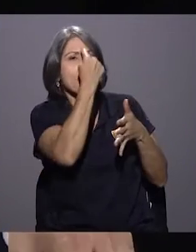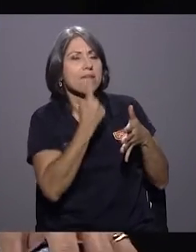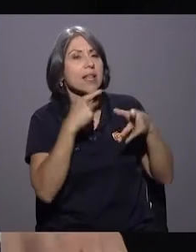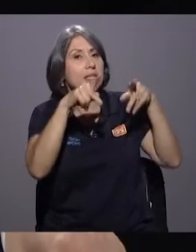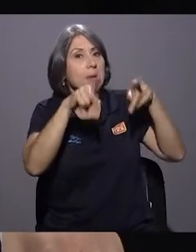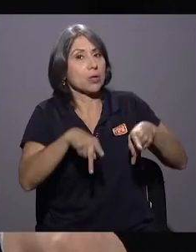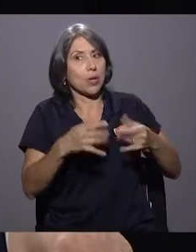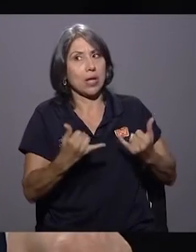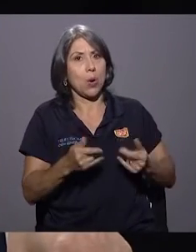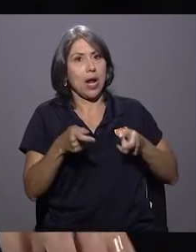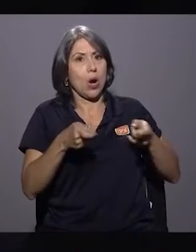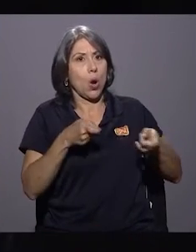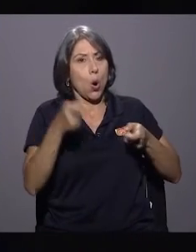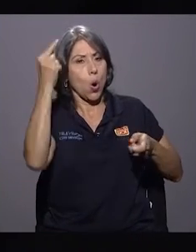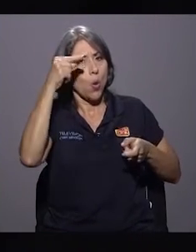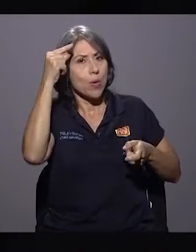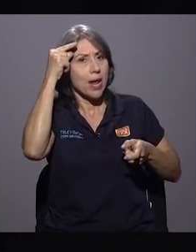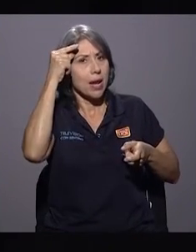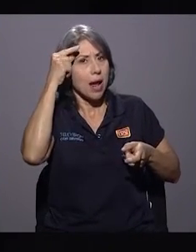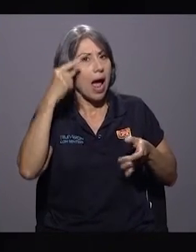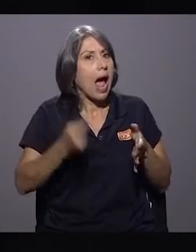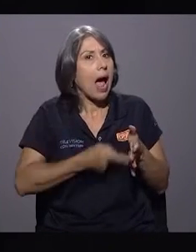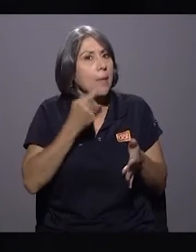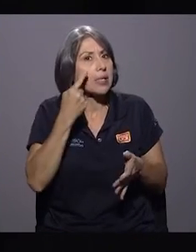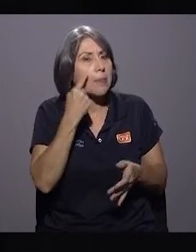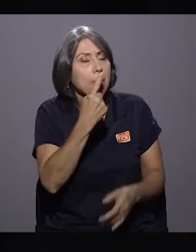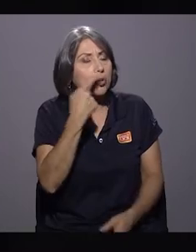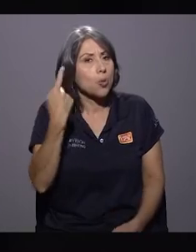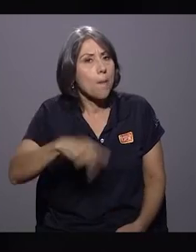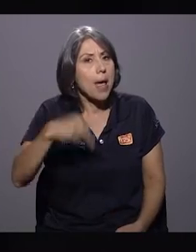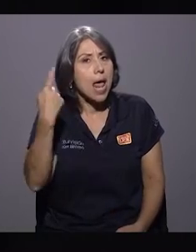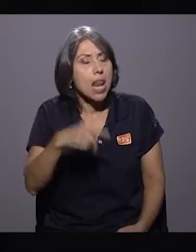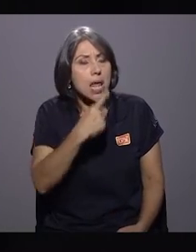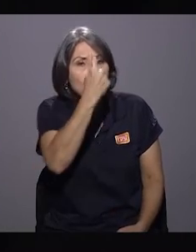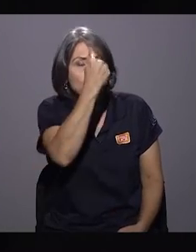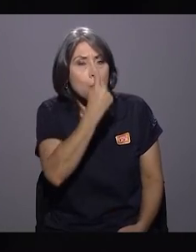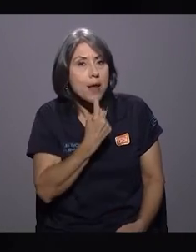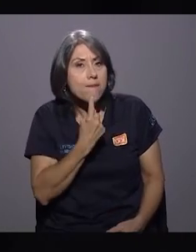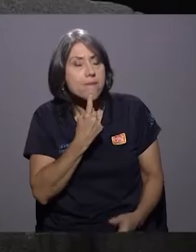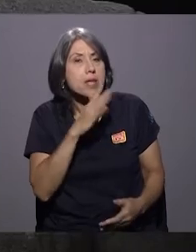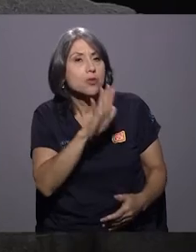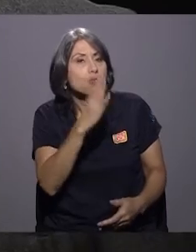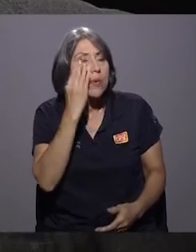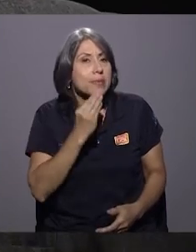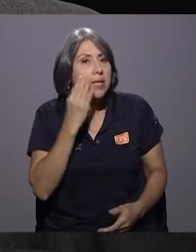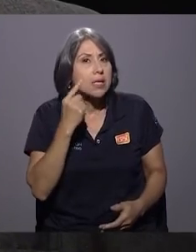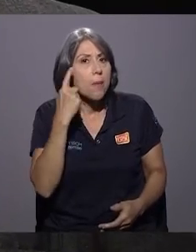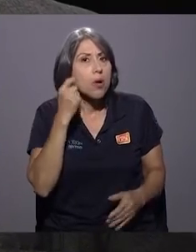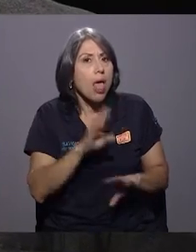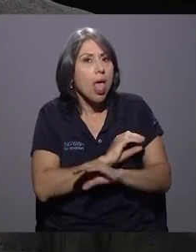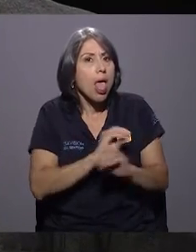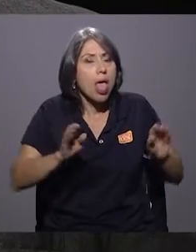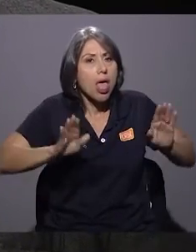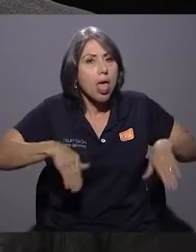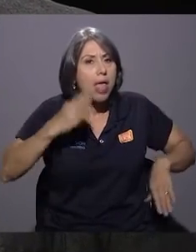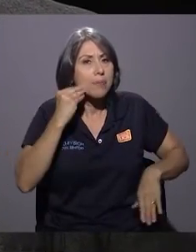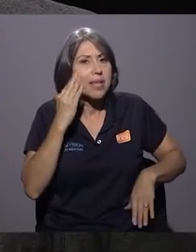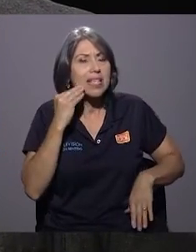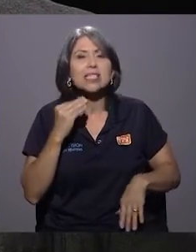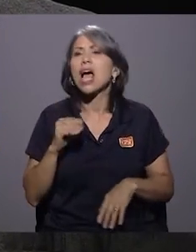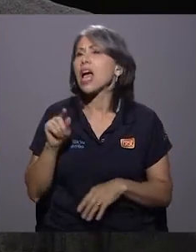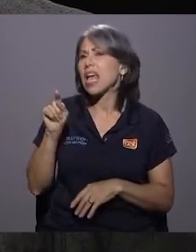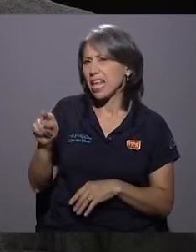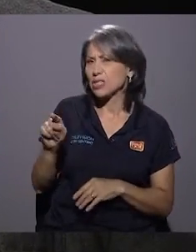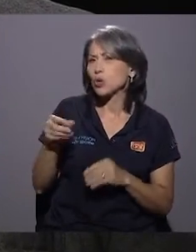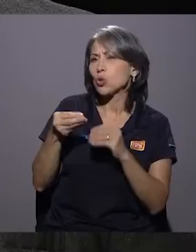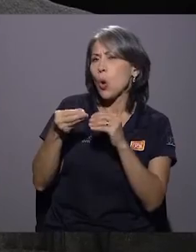que en algunos casos los perfiles pueden ser hasta peligrosos, porque no tienen ninguna experiencia, don Juan. Son los menos, Marlon. Yo creo